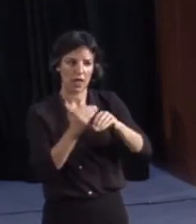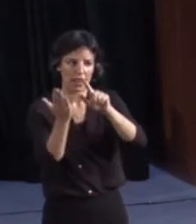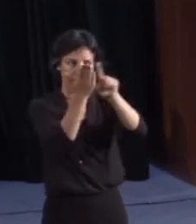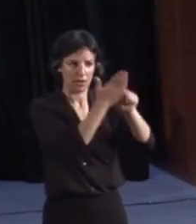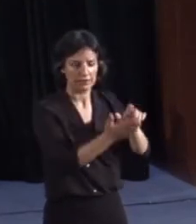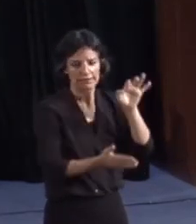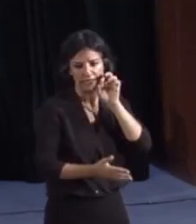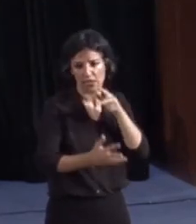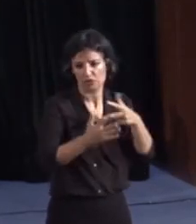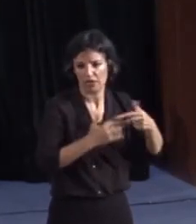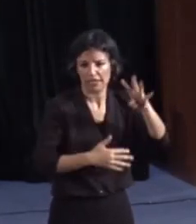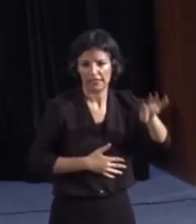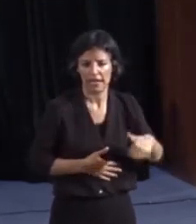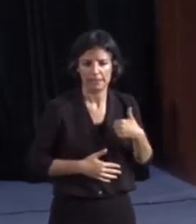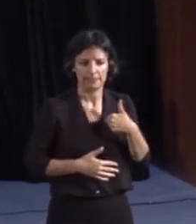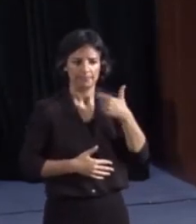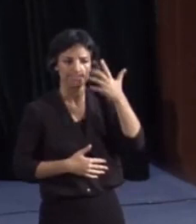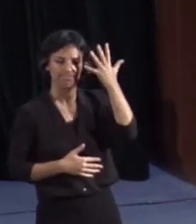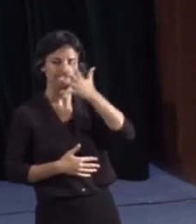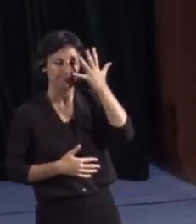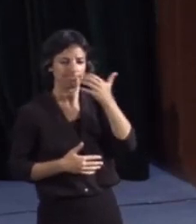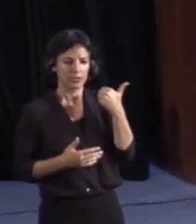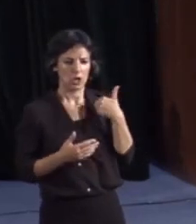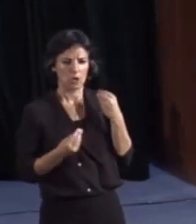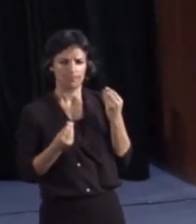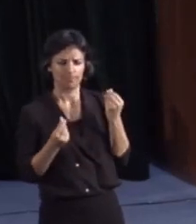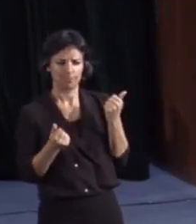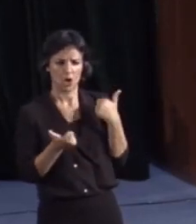o exclusión, al pedirlas a las Administraciones.